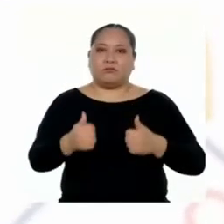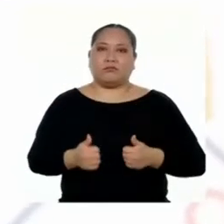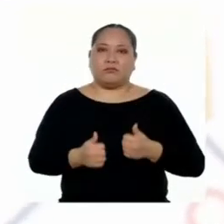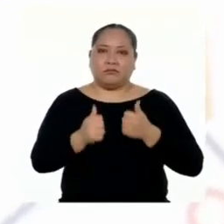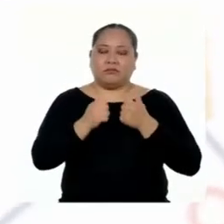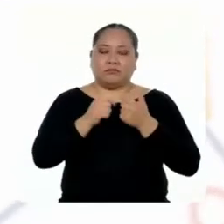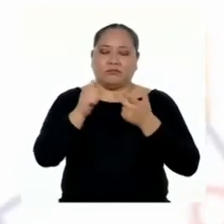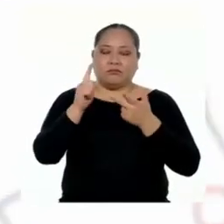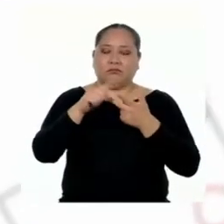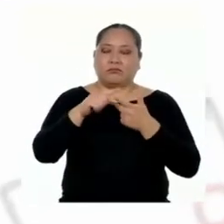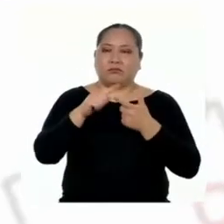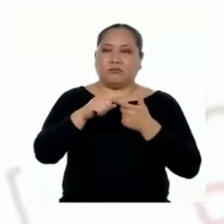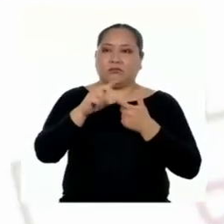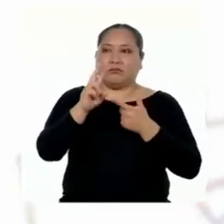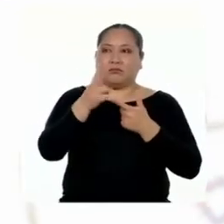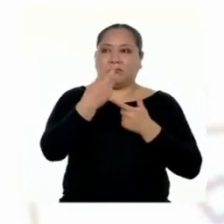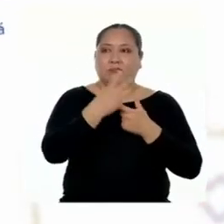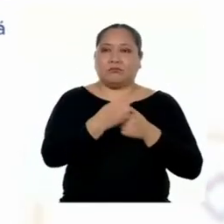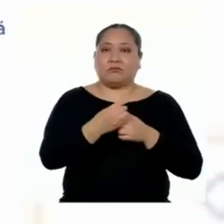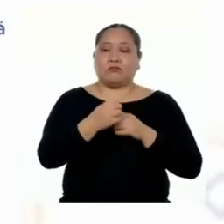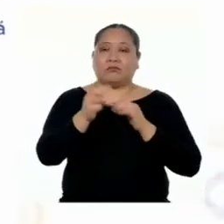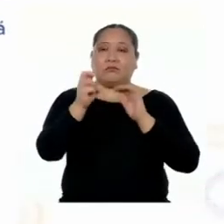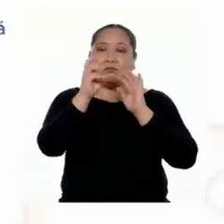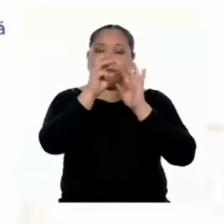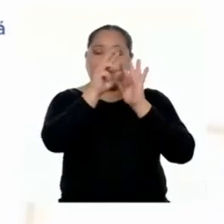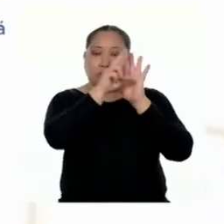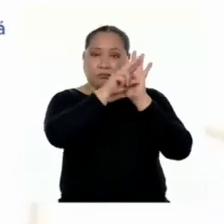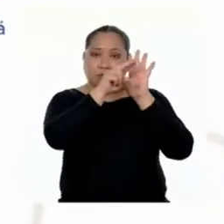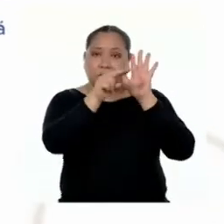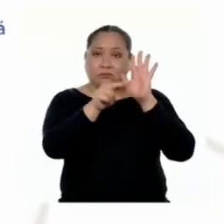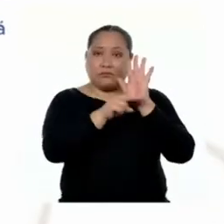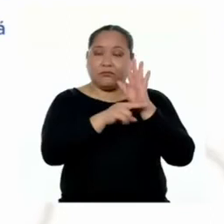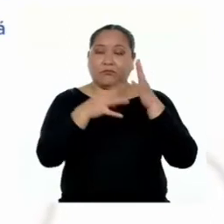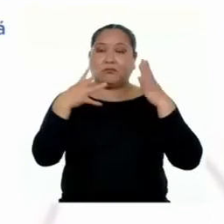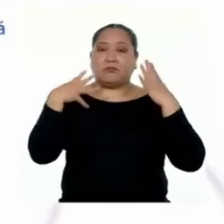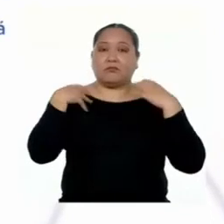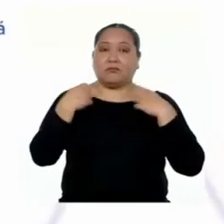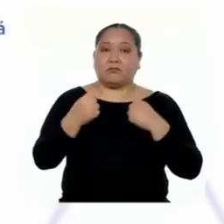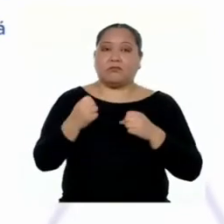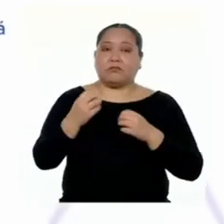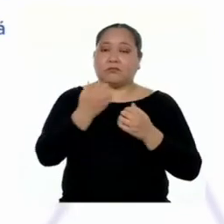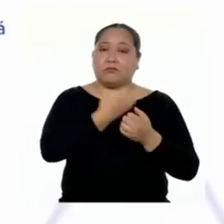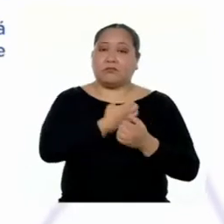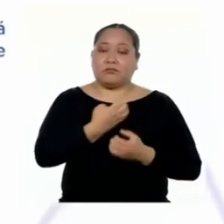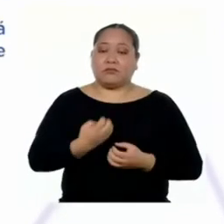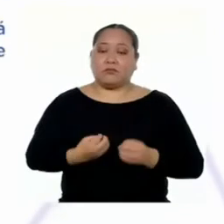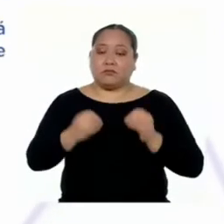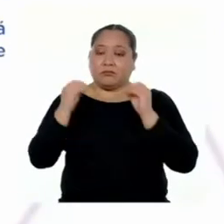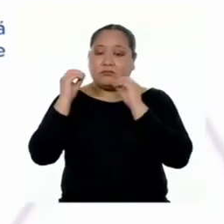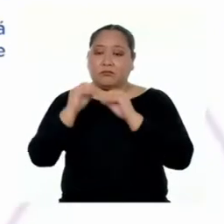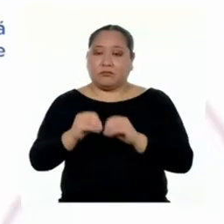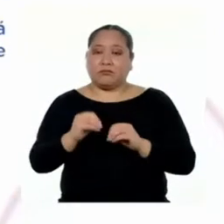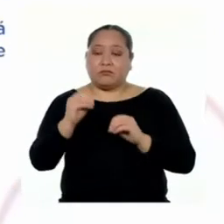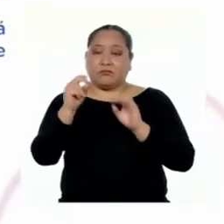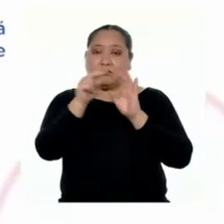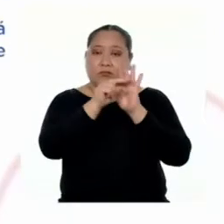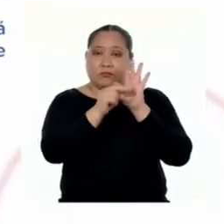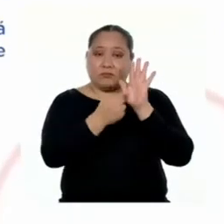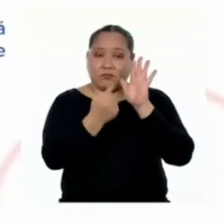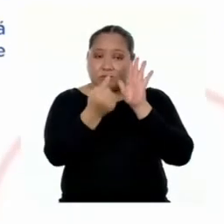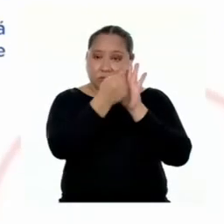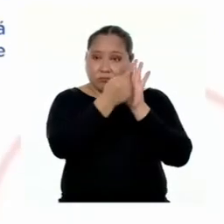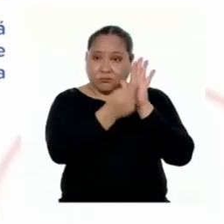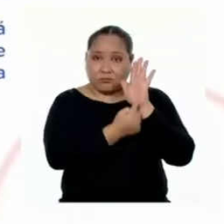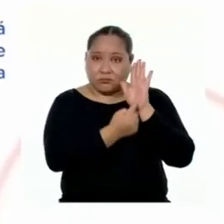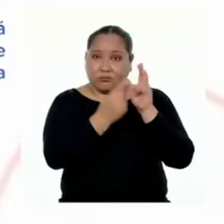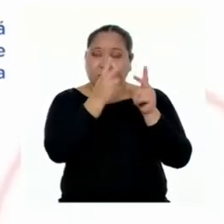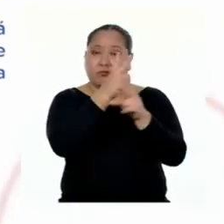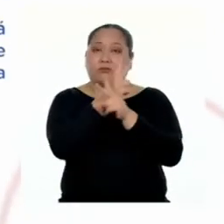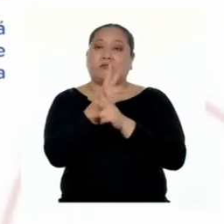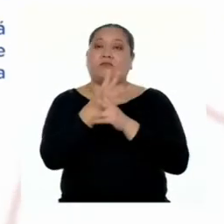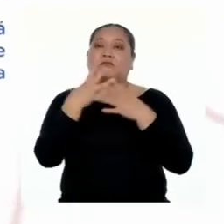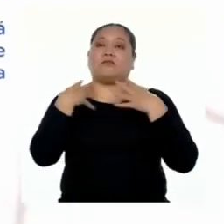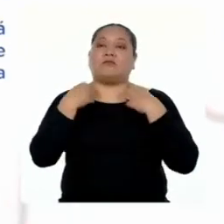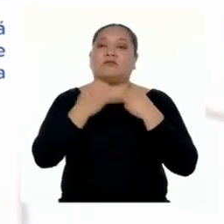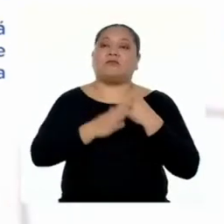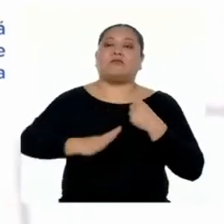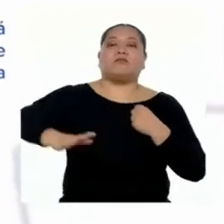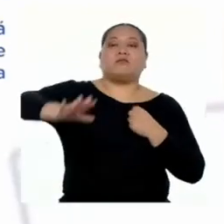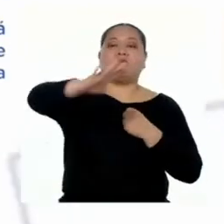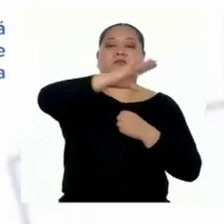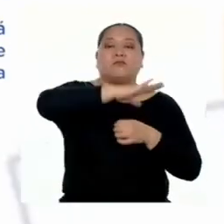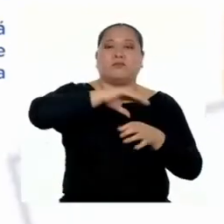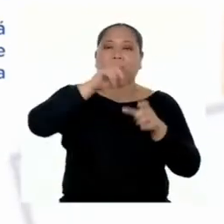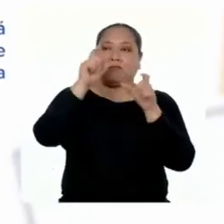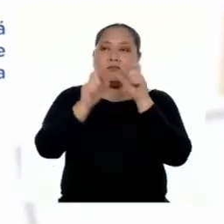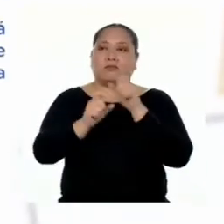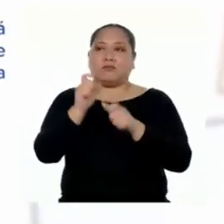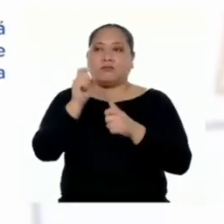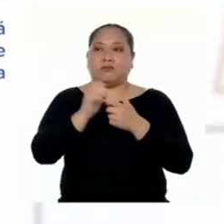Segundo, las medidas sanitarias que el Estado está implementando y que comunica a través de las normas tienen como propósito cuidar la salud de todas las